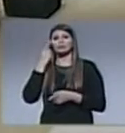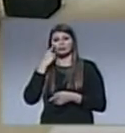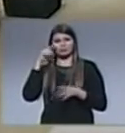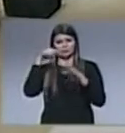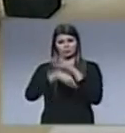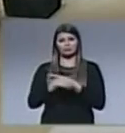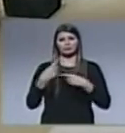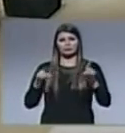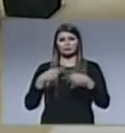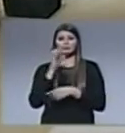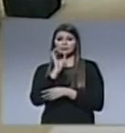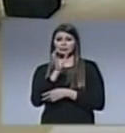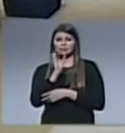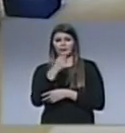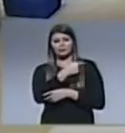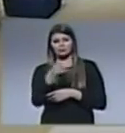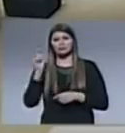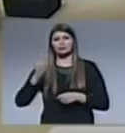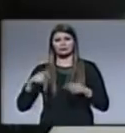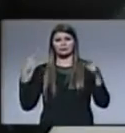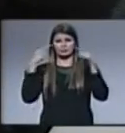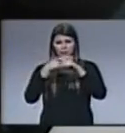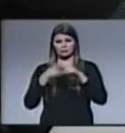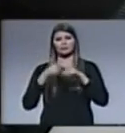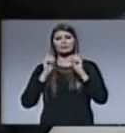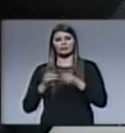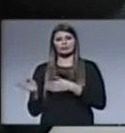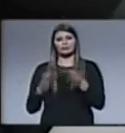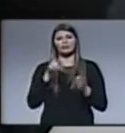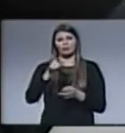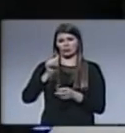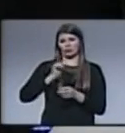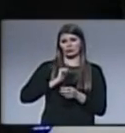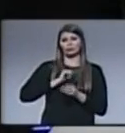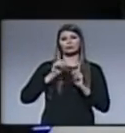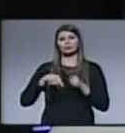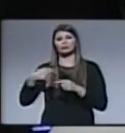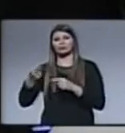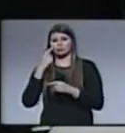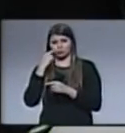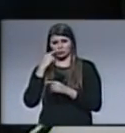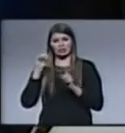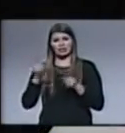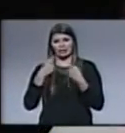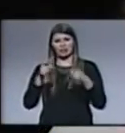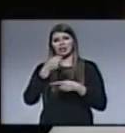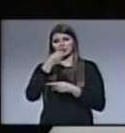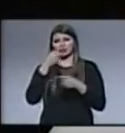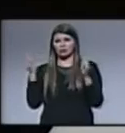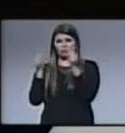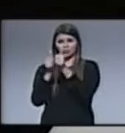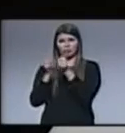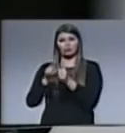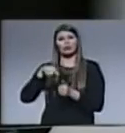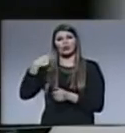aconsejó a cada participante en el concurso gospel. Florinda Gabriela Aguirre y Wilson Adrián González cantaron en dúo. Ana Belén